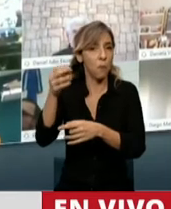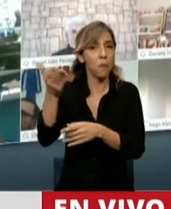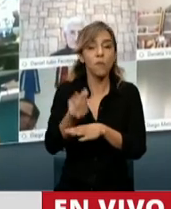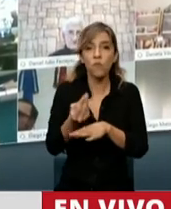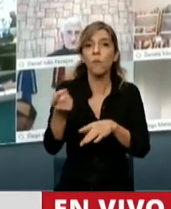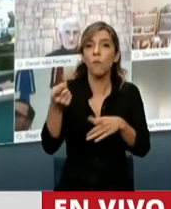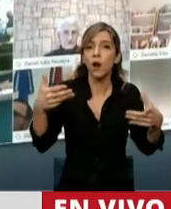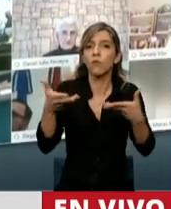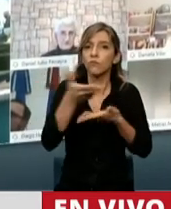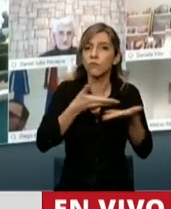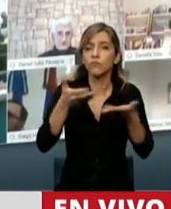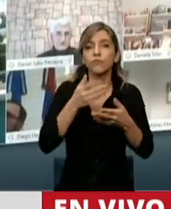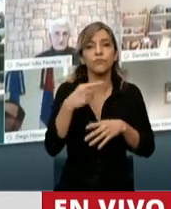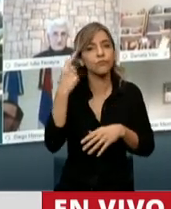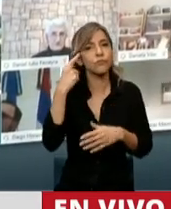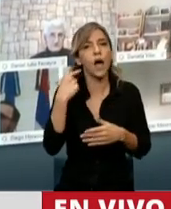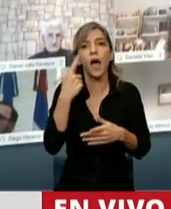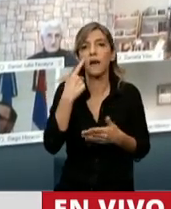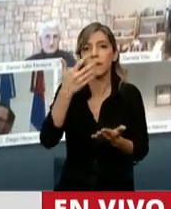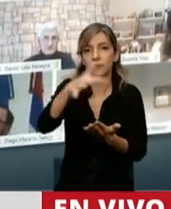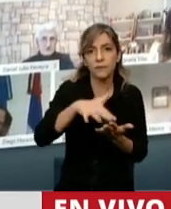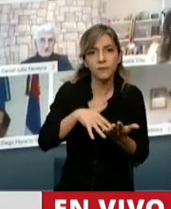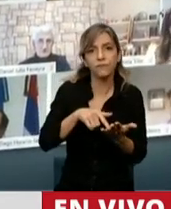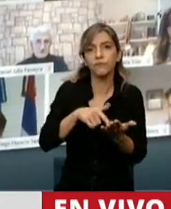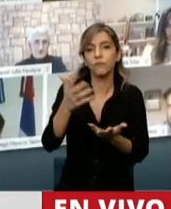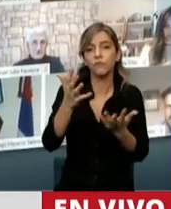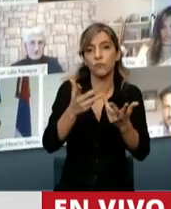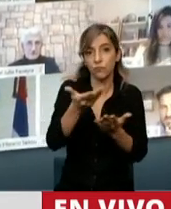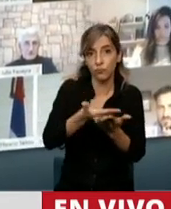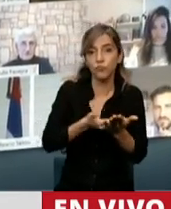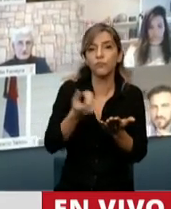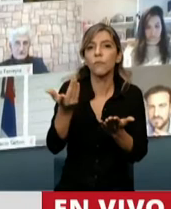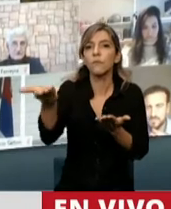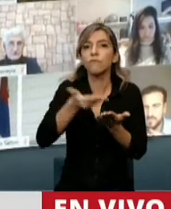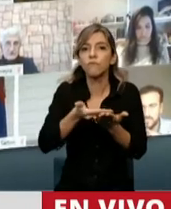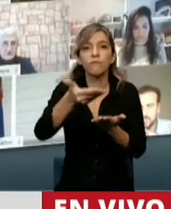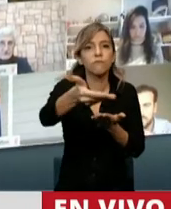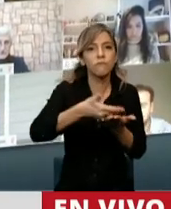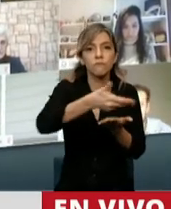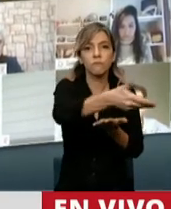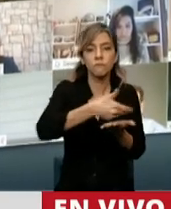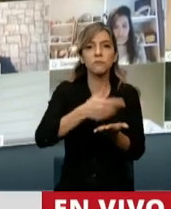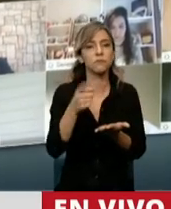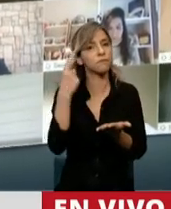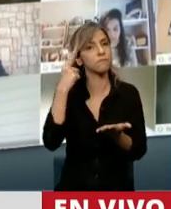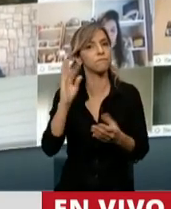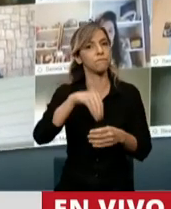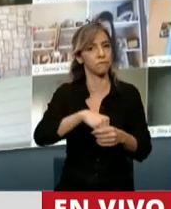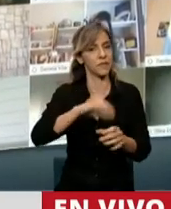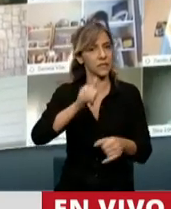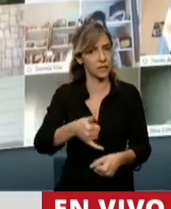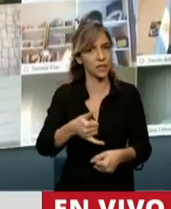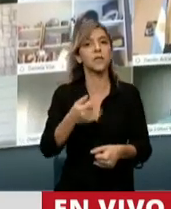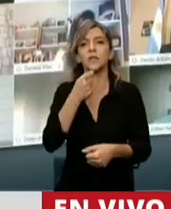intención de beneficiar y enriquecer el proyecto se han tenido en cuenta. Por eso se incorporaron los beneficios a cumplidores,